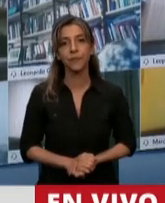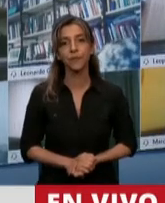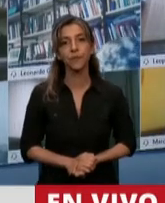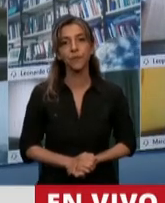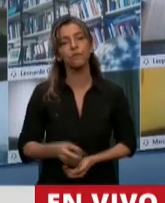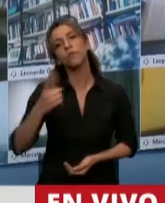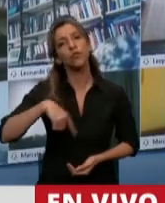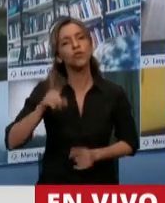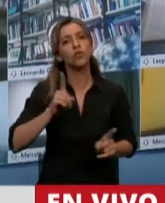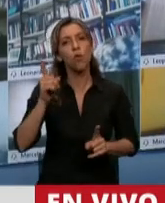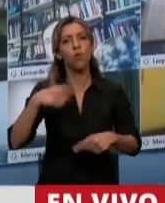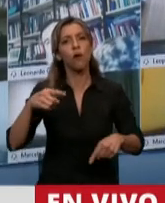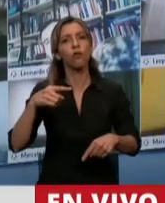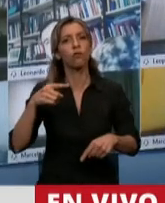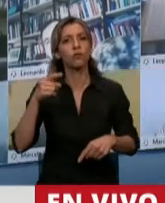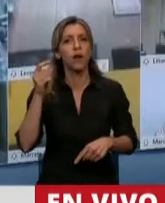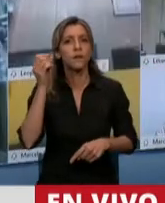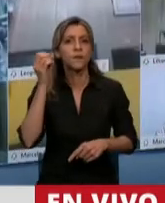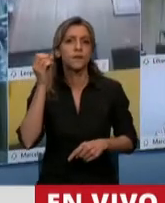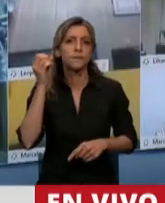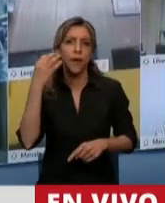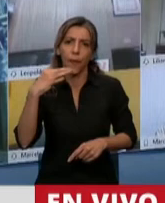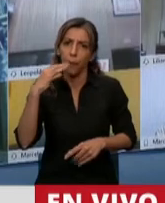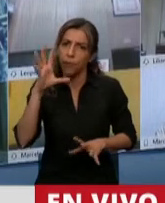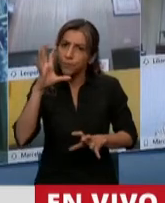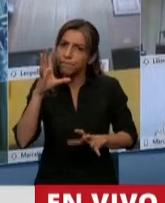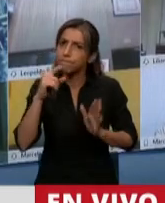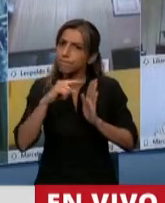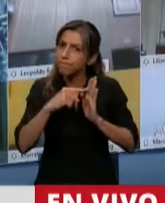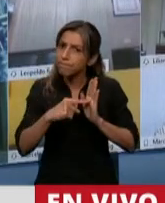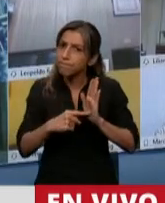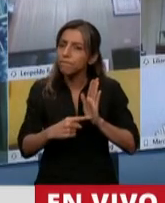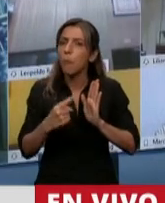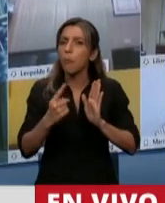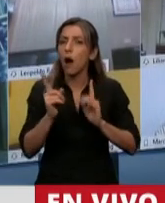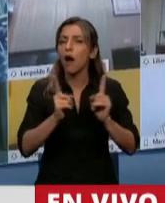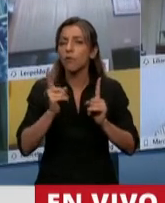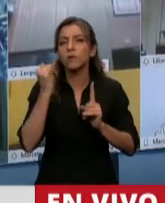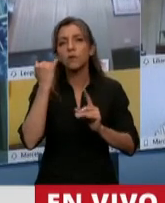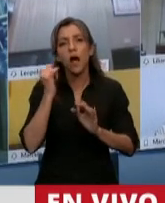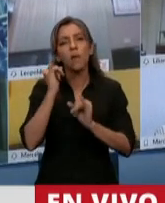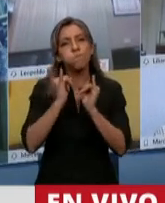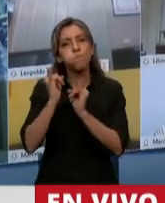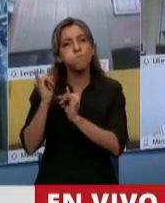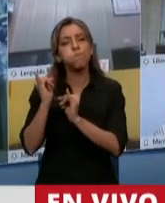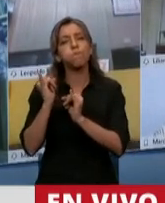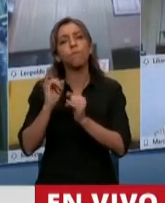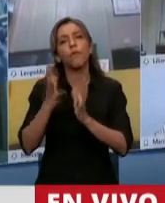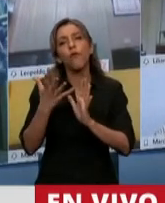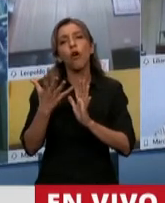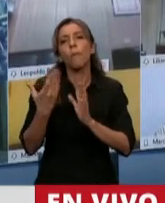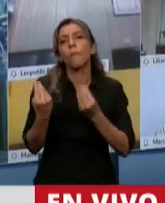olvidar de algunas cositas que tiene la ley. Se han manifestado, se han contado las distintas medidas que se van a